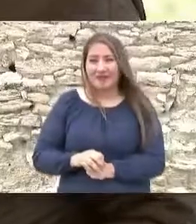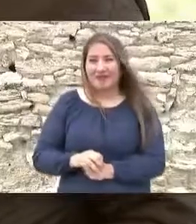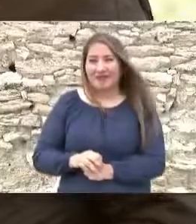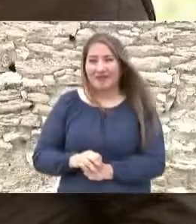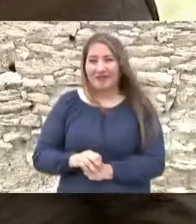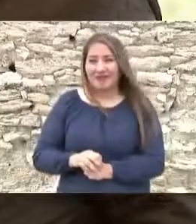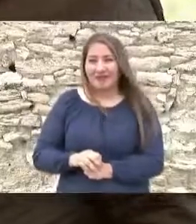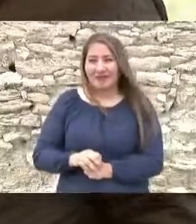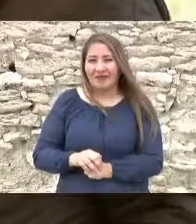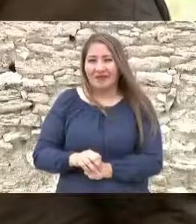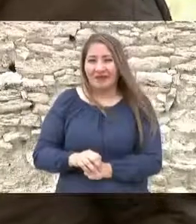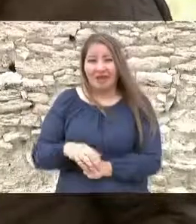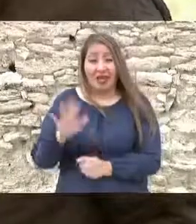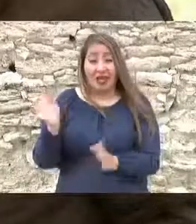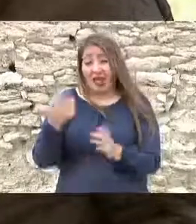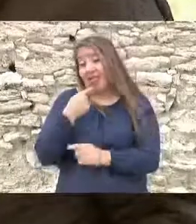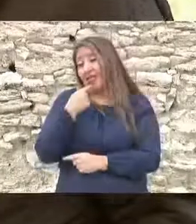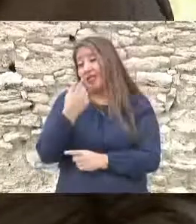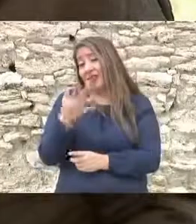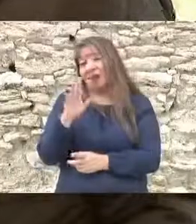no se tomen caguamas